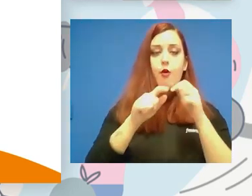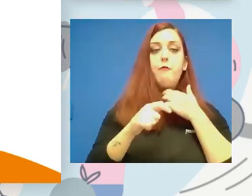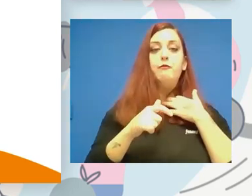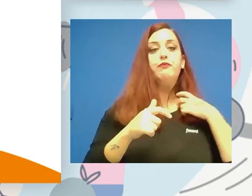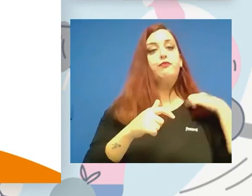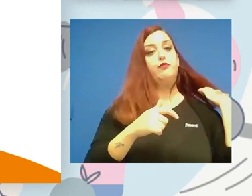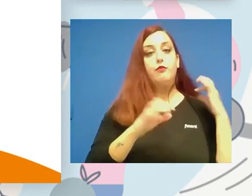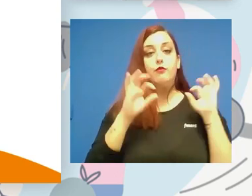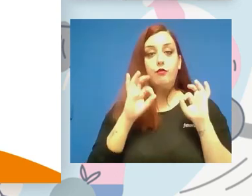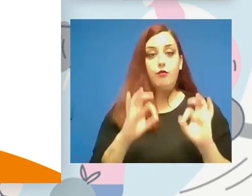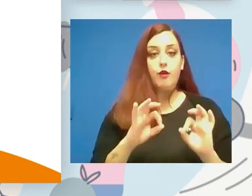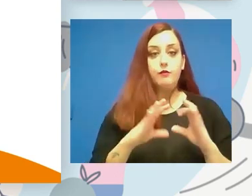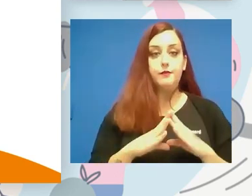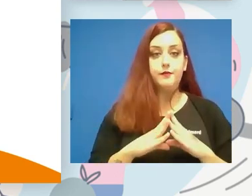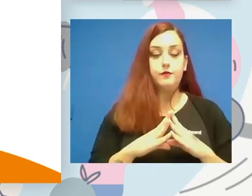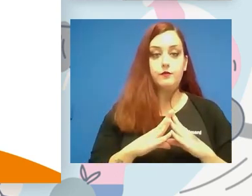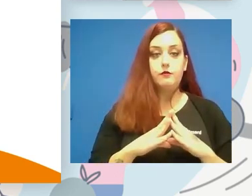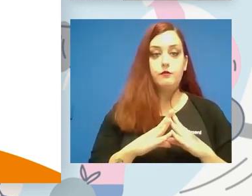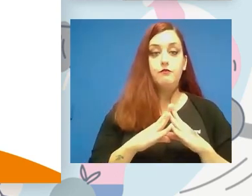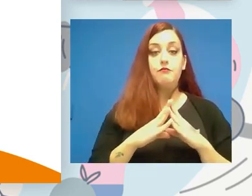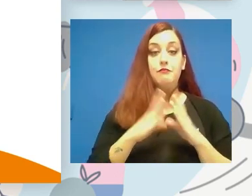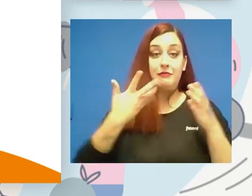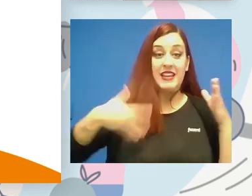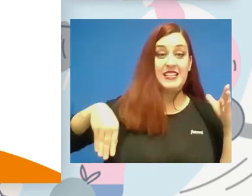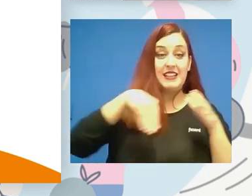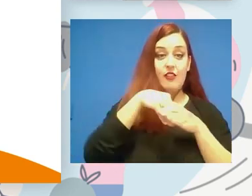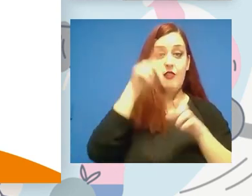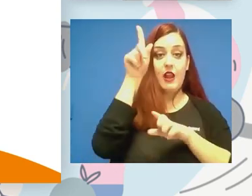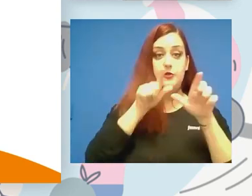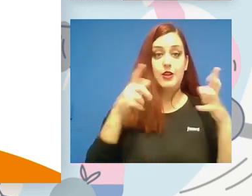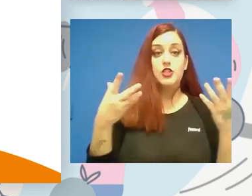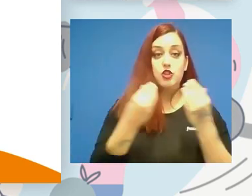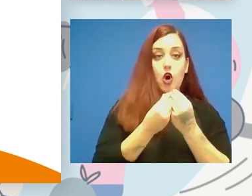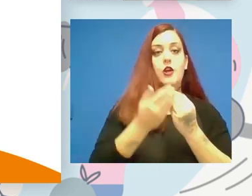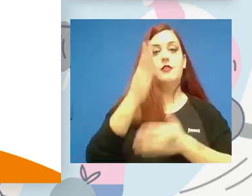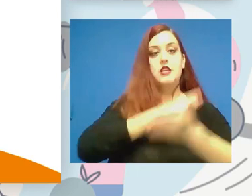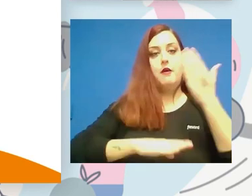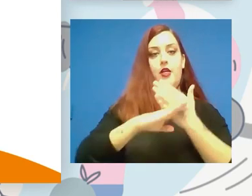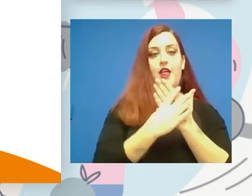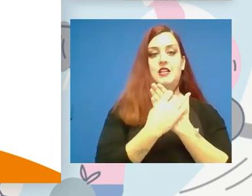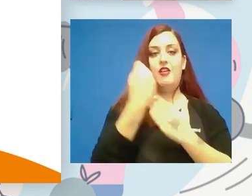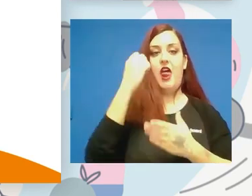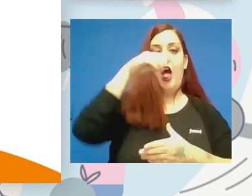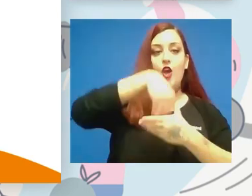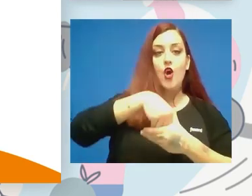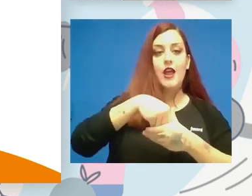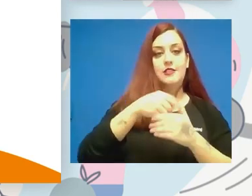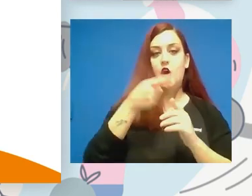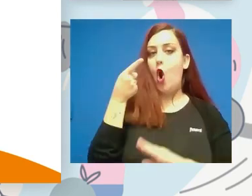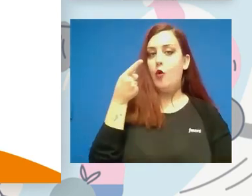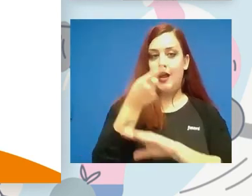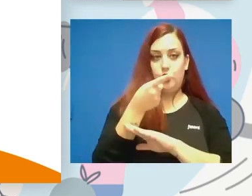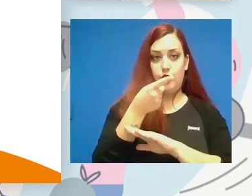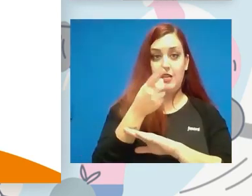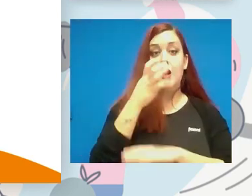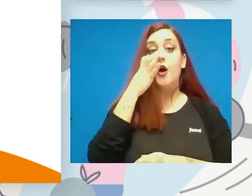integración de las personas con discapacidad en las federaciones se convierte en obligatoria en el caso de aquellas